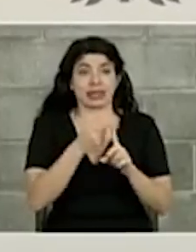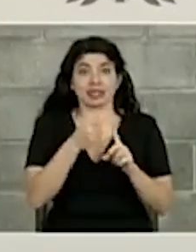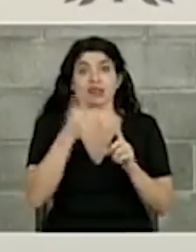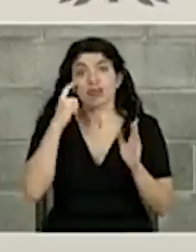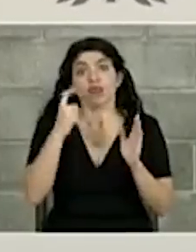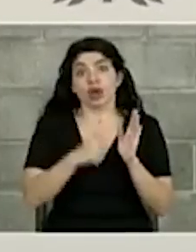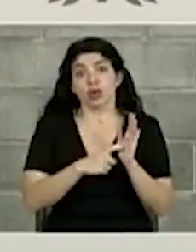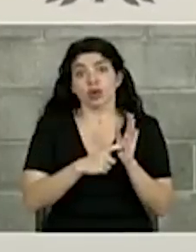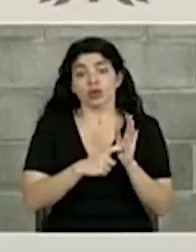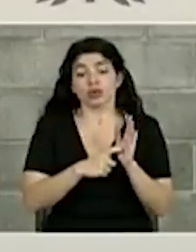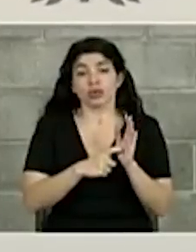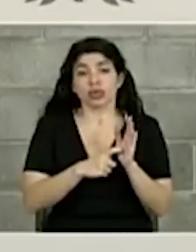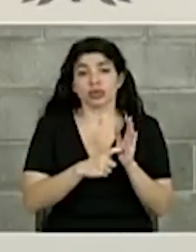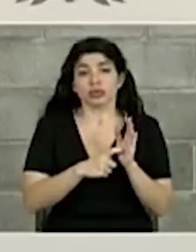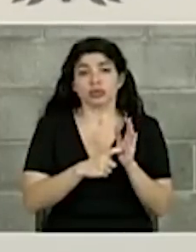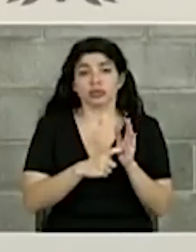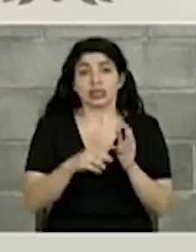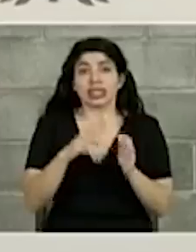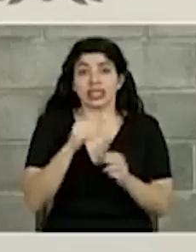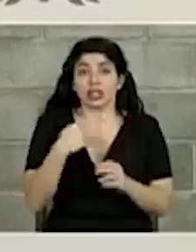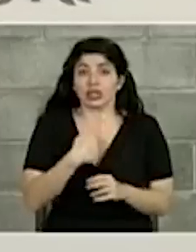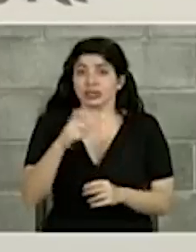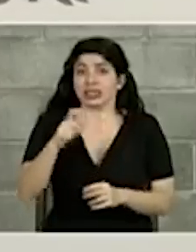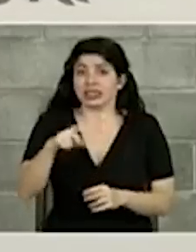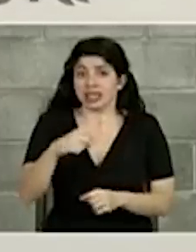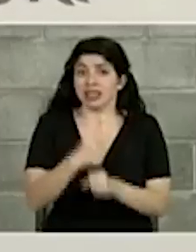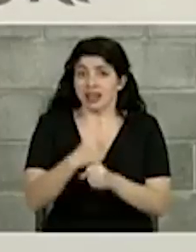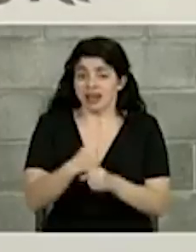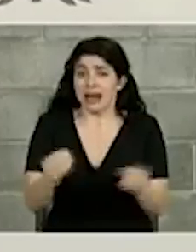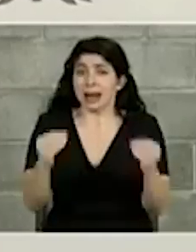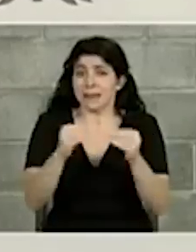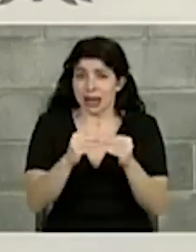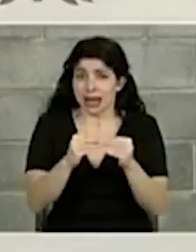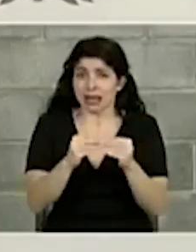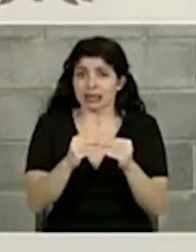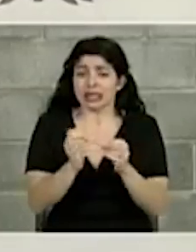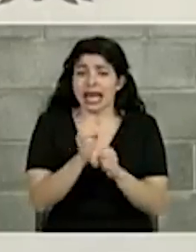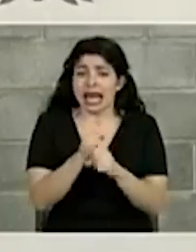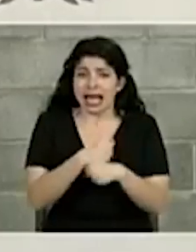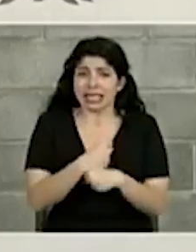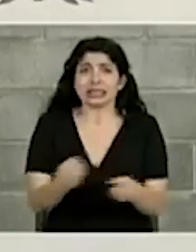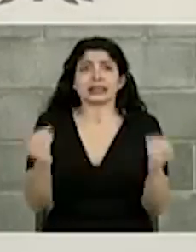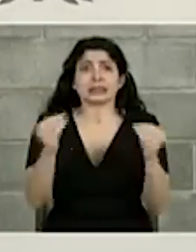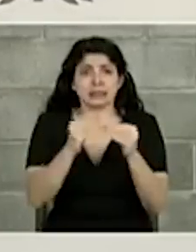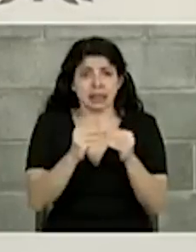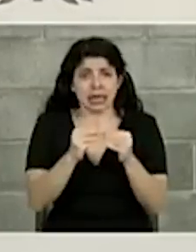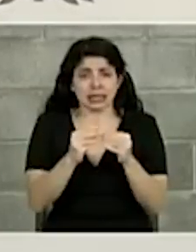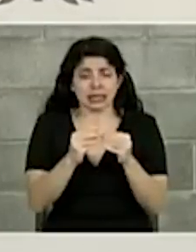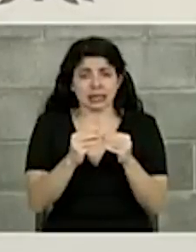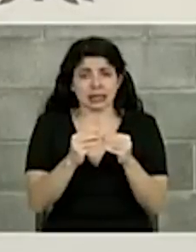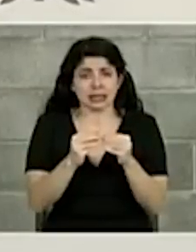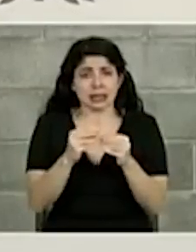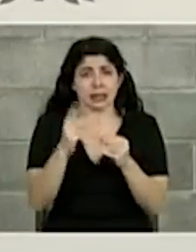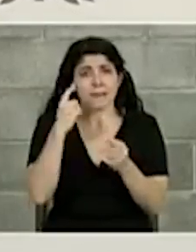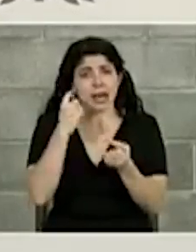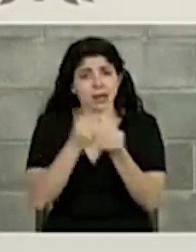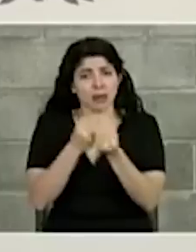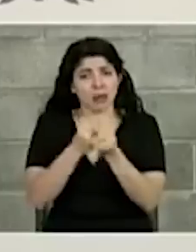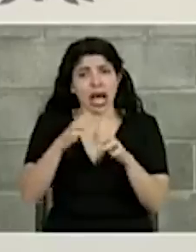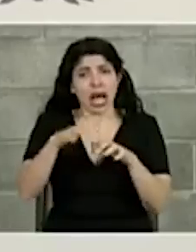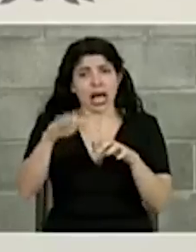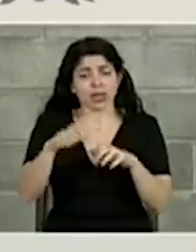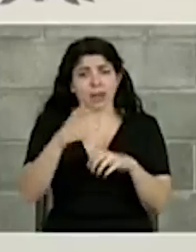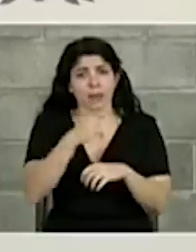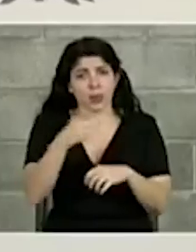reconocimiento y de que tenemos que trabajar más y hacer más por el cantón de Punta